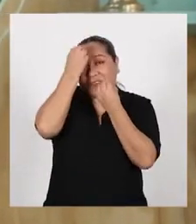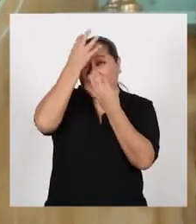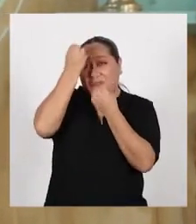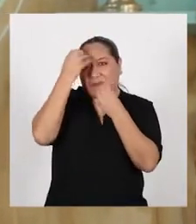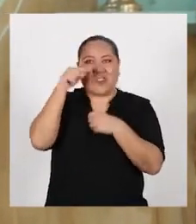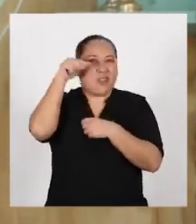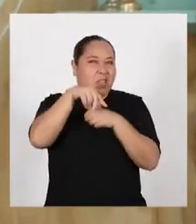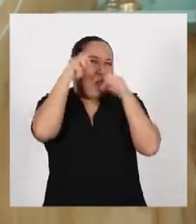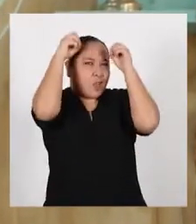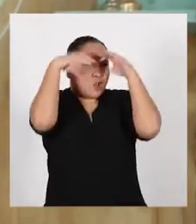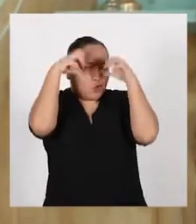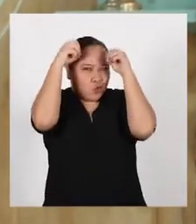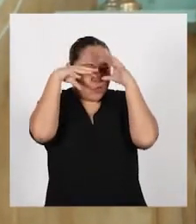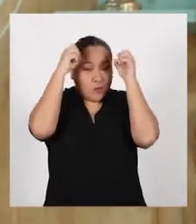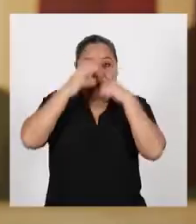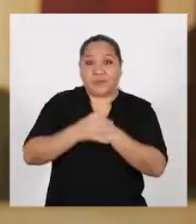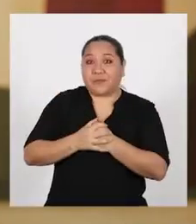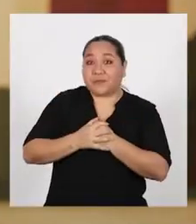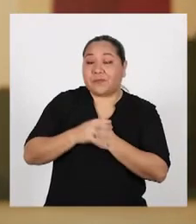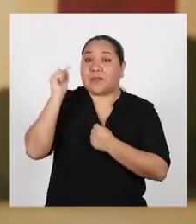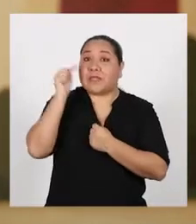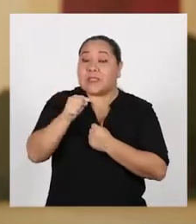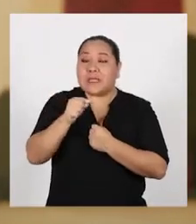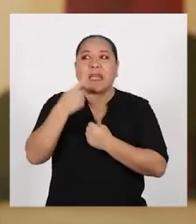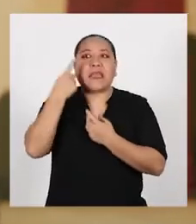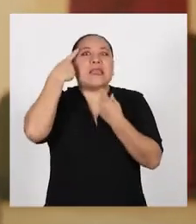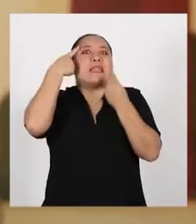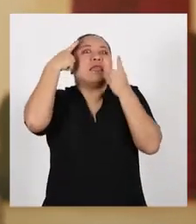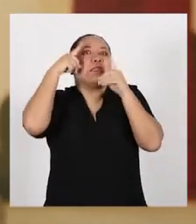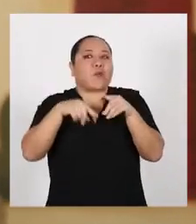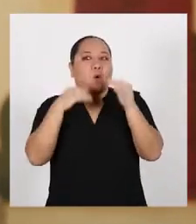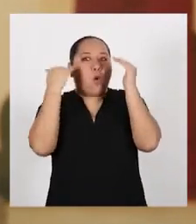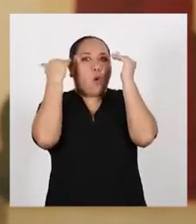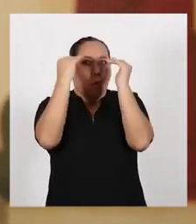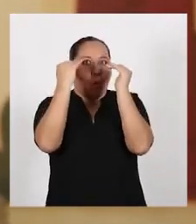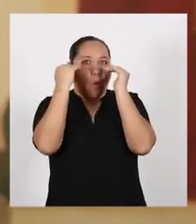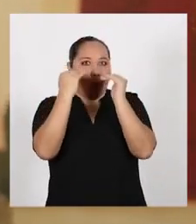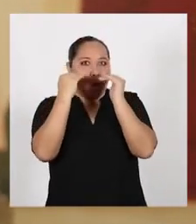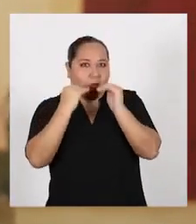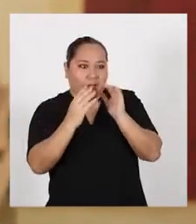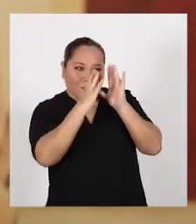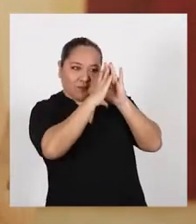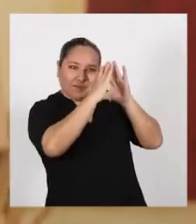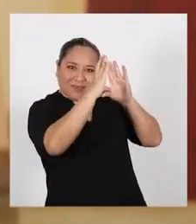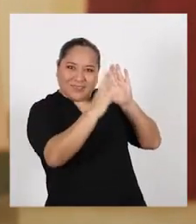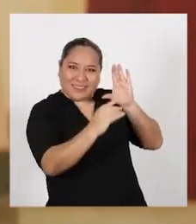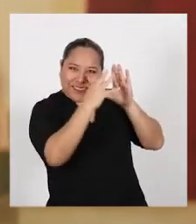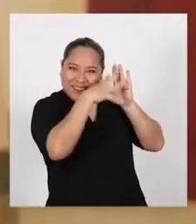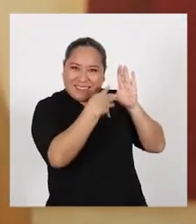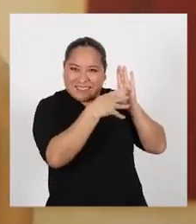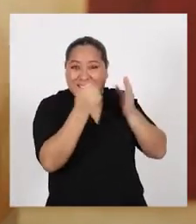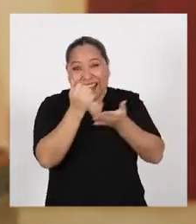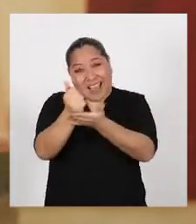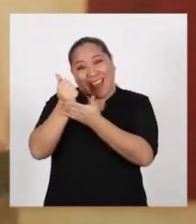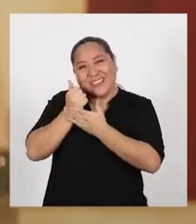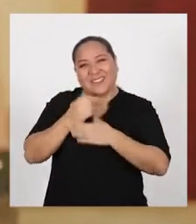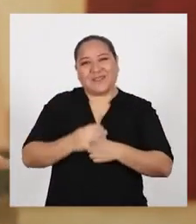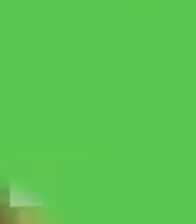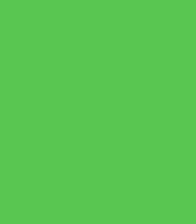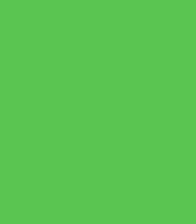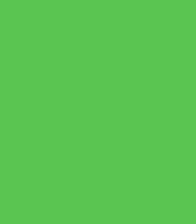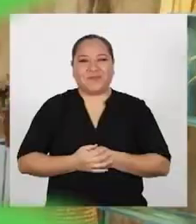curiosos acerca de la lluvia Y decidimos organizar un fichero con ayuda de los